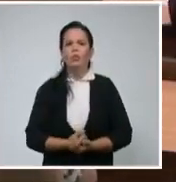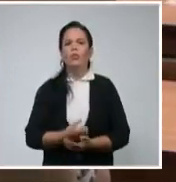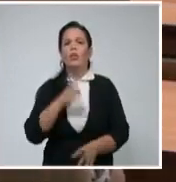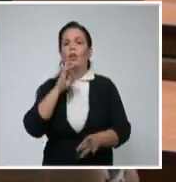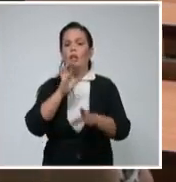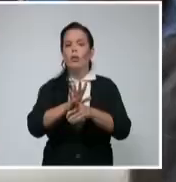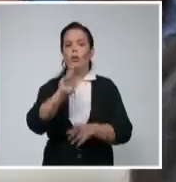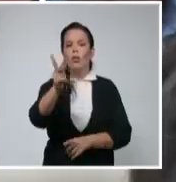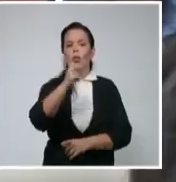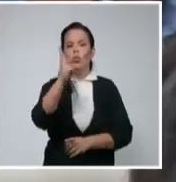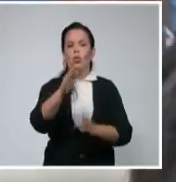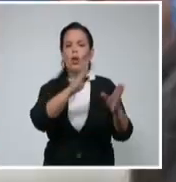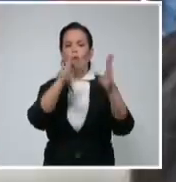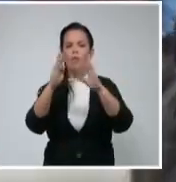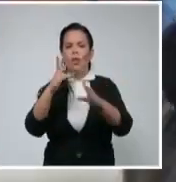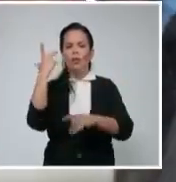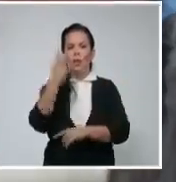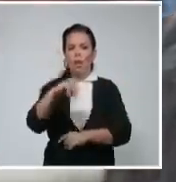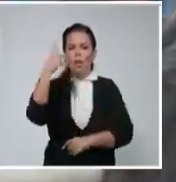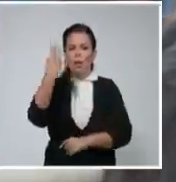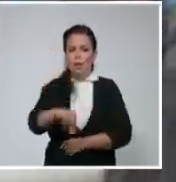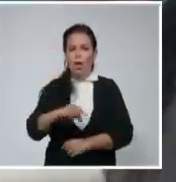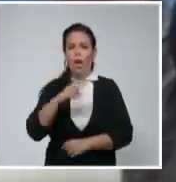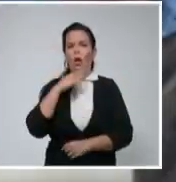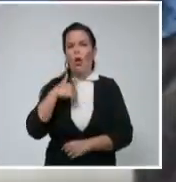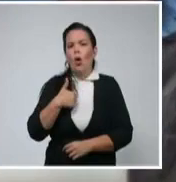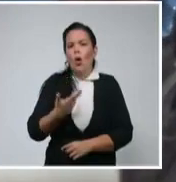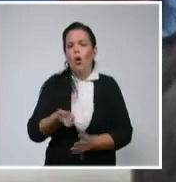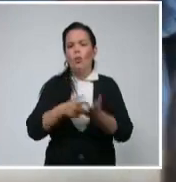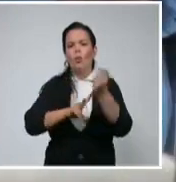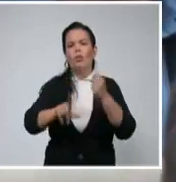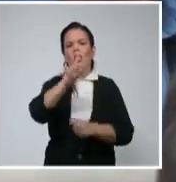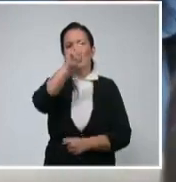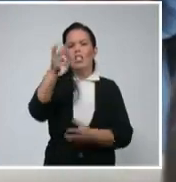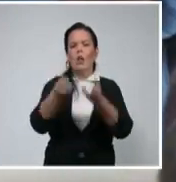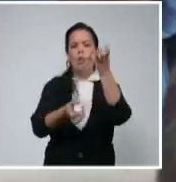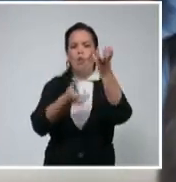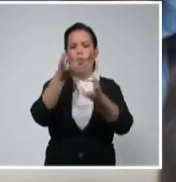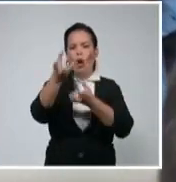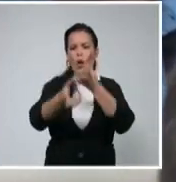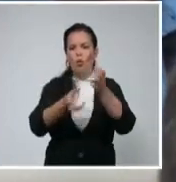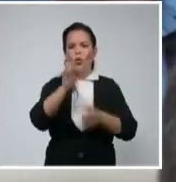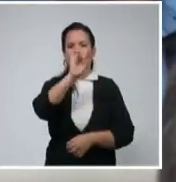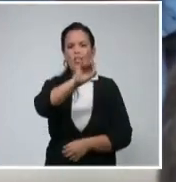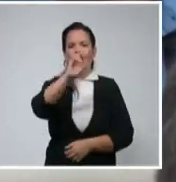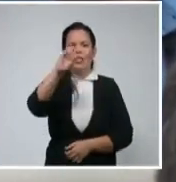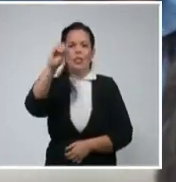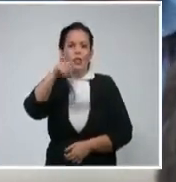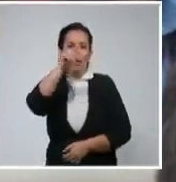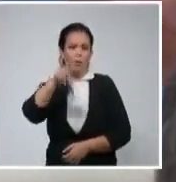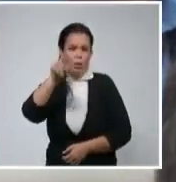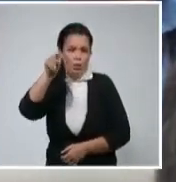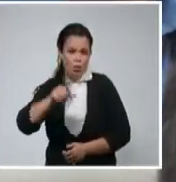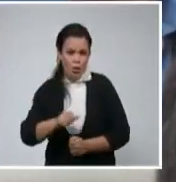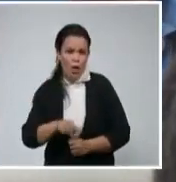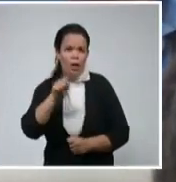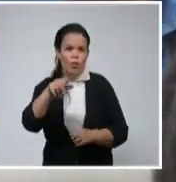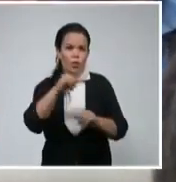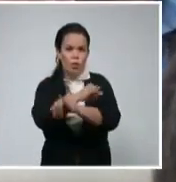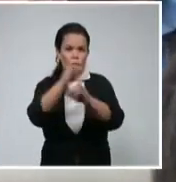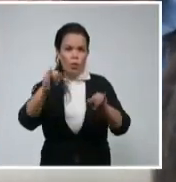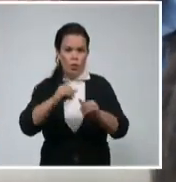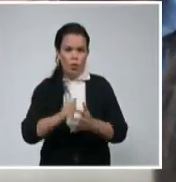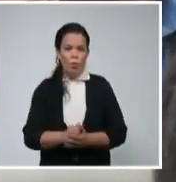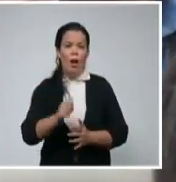fase 2 de su ensayo clínico se prevé realizar en Cienfuegos a 700 voluntarios. Anunció el científico un quinto candidato